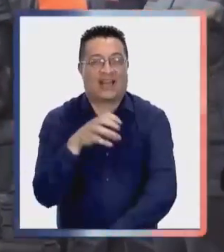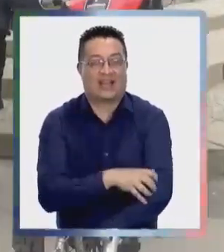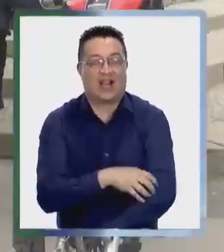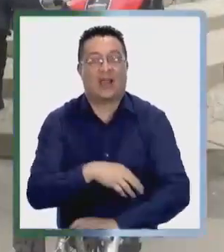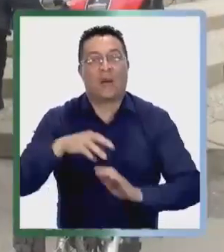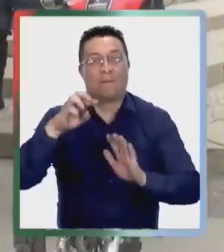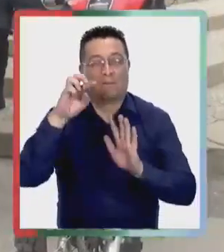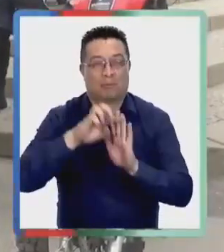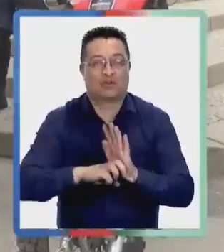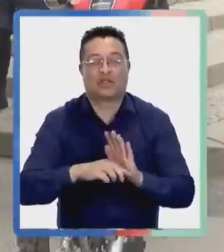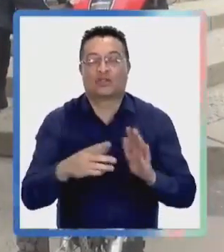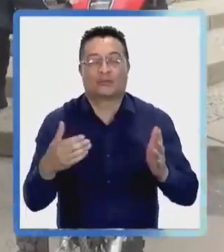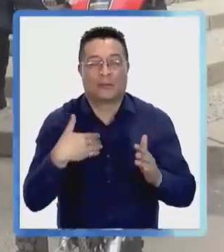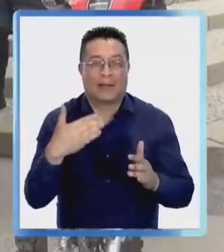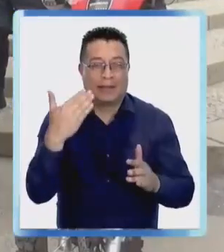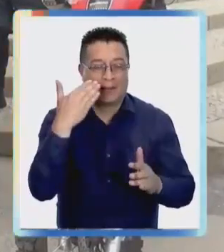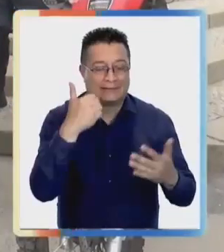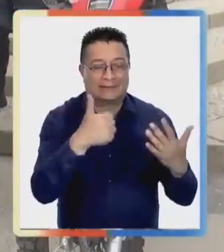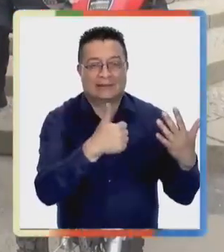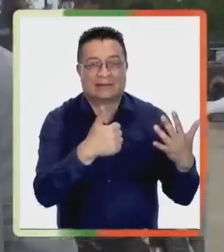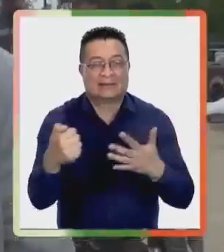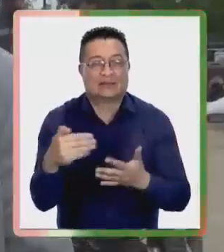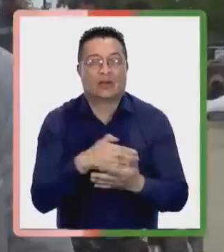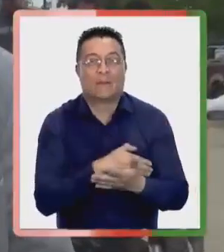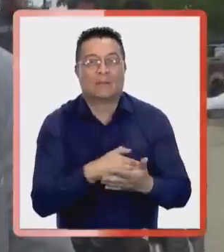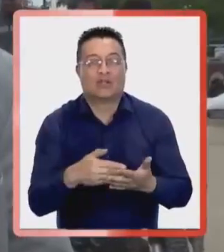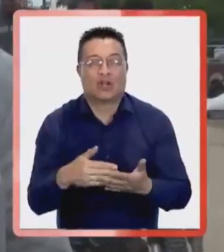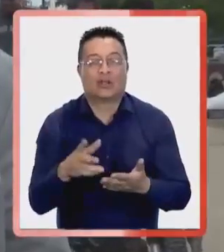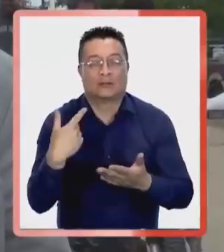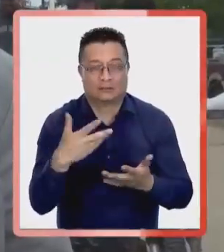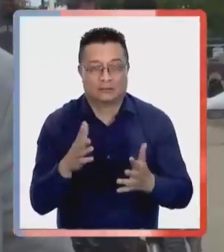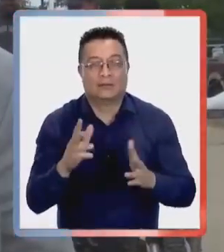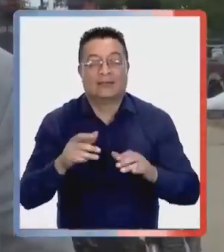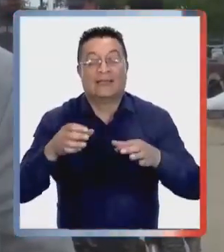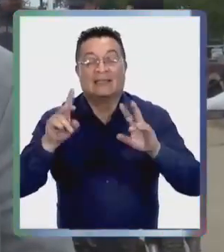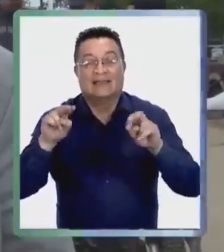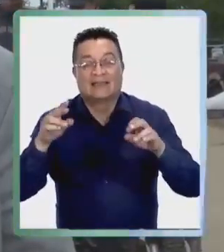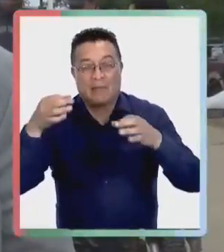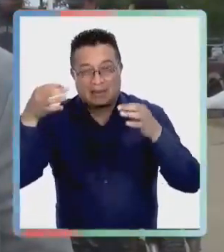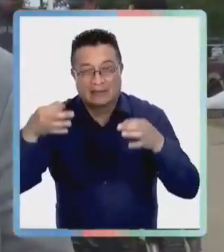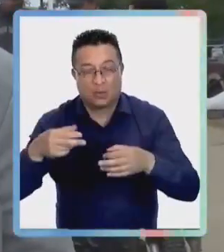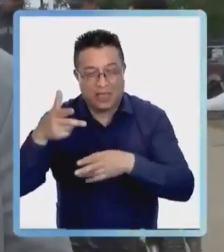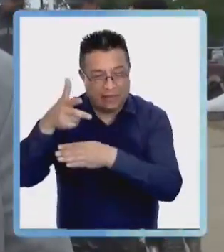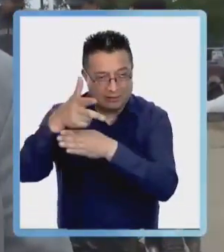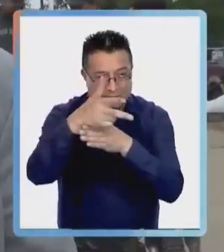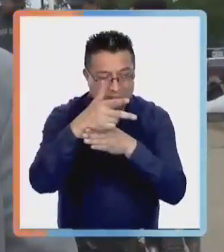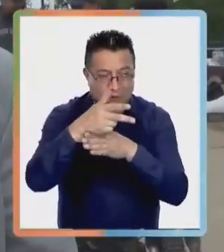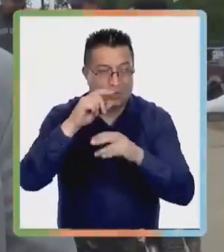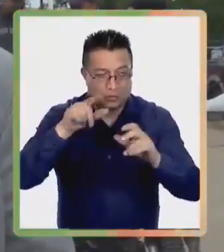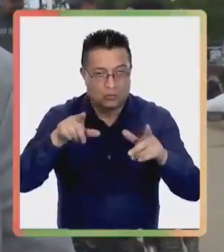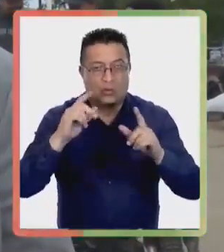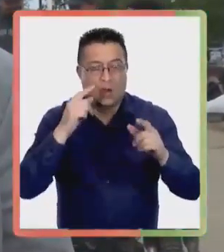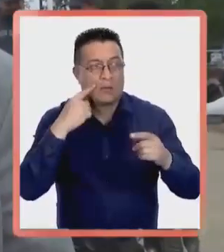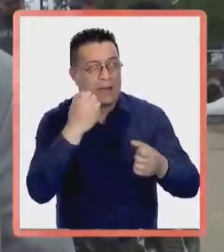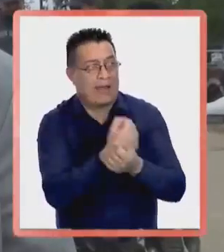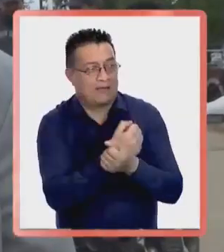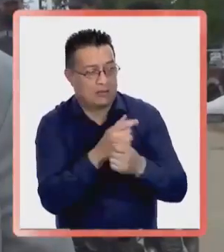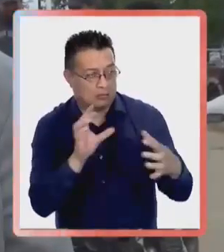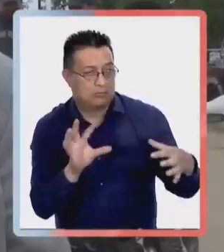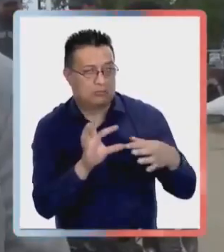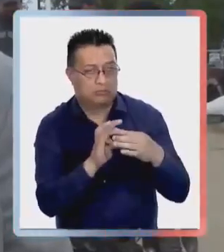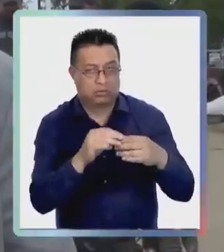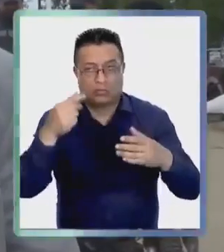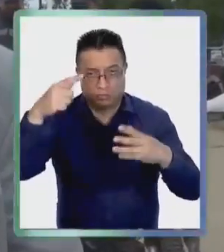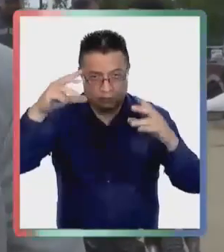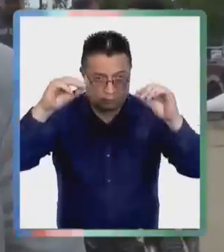en un proyecto de casi 600 millones de pesos en cámaras de seguridad, en una sala de monitoreo, una sala espejo de Carabineros, o